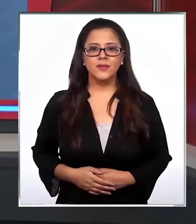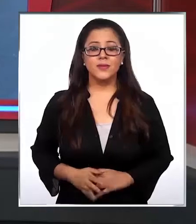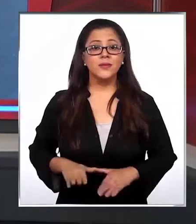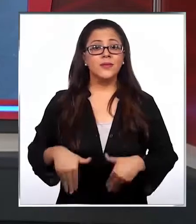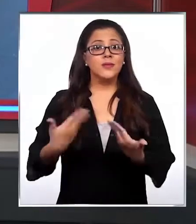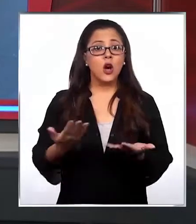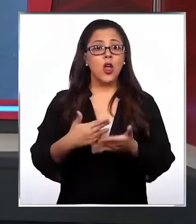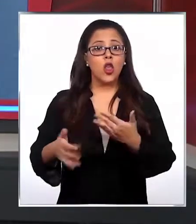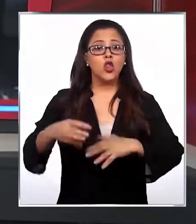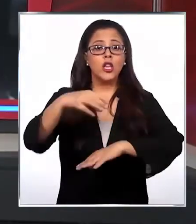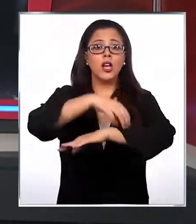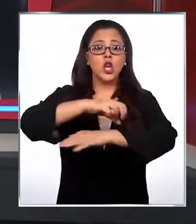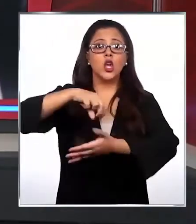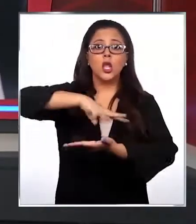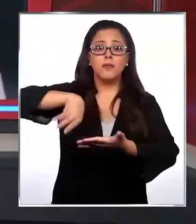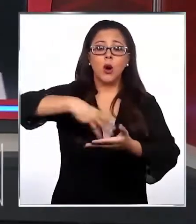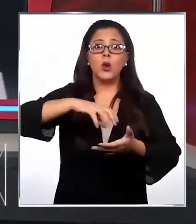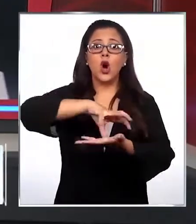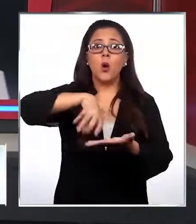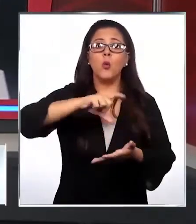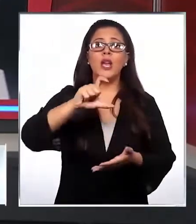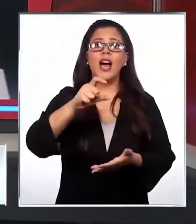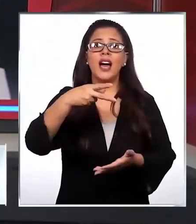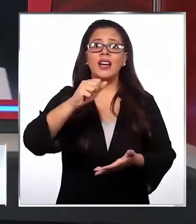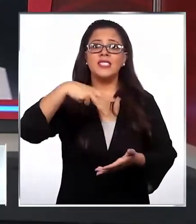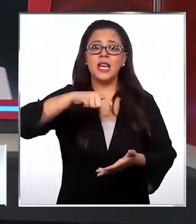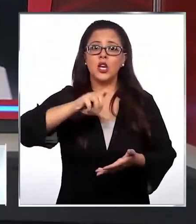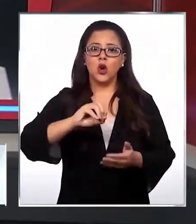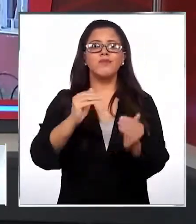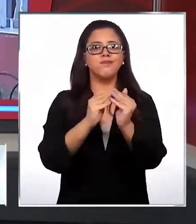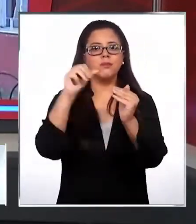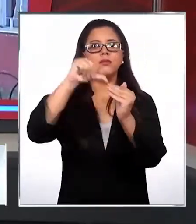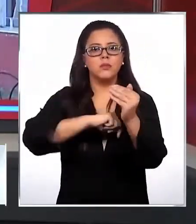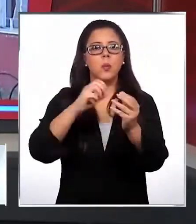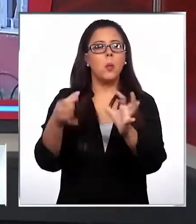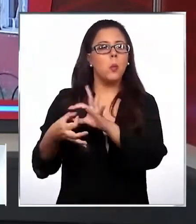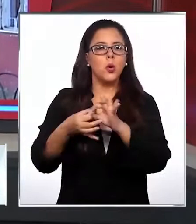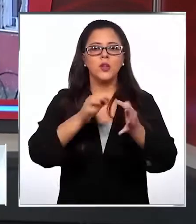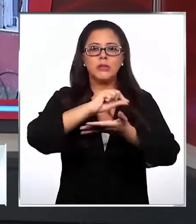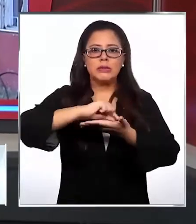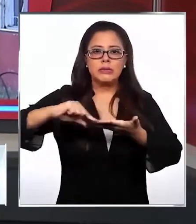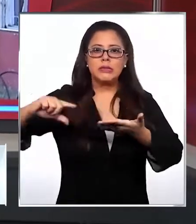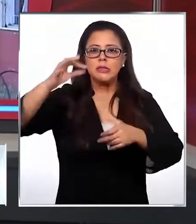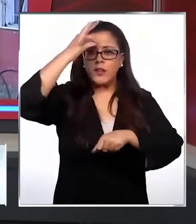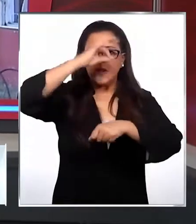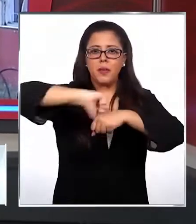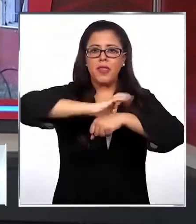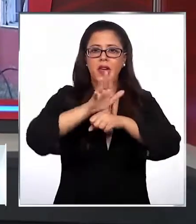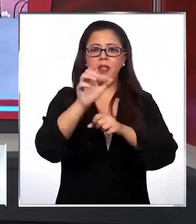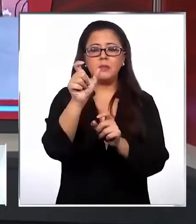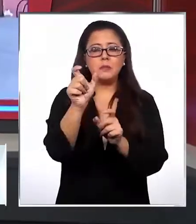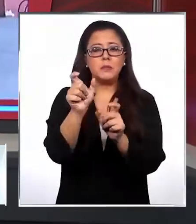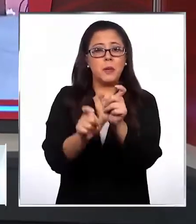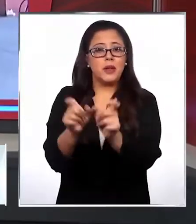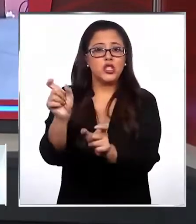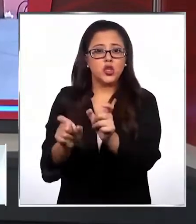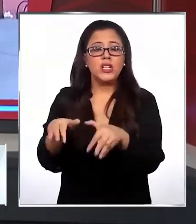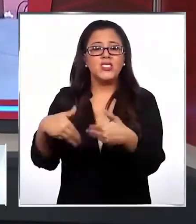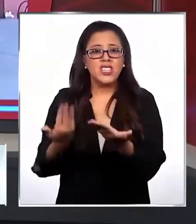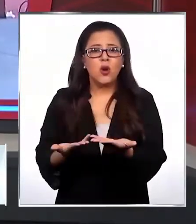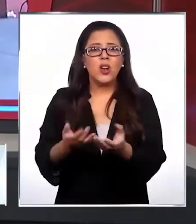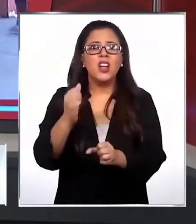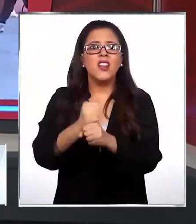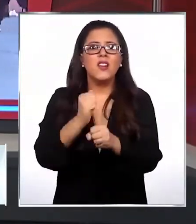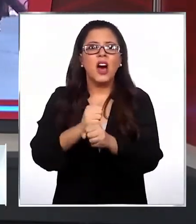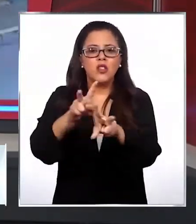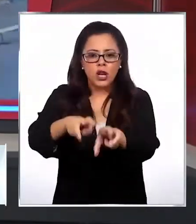Nos vamos al Maule. La comuna de Chanco quedó bajo cuarentena total por el aumento de los contagios y ahora los trabajadores agrícolas